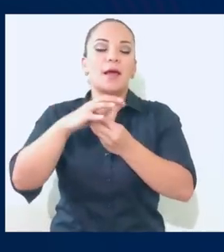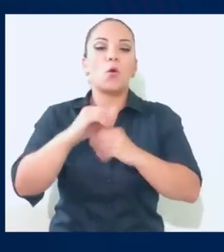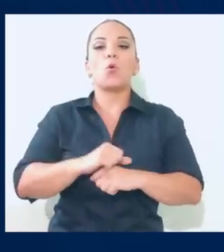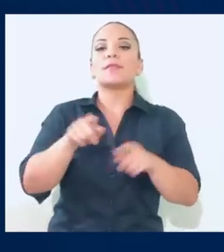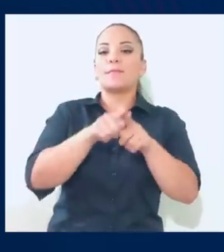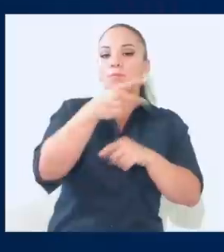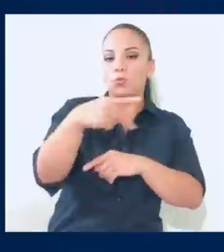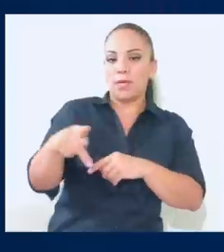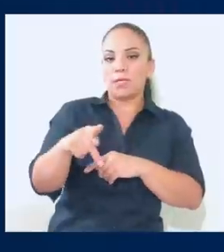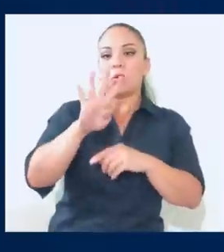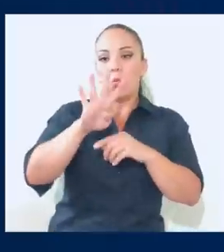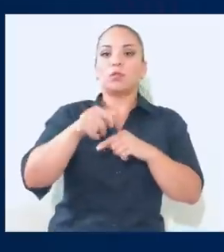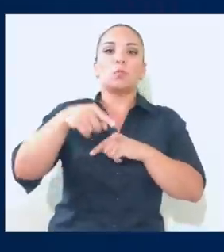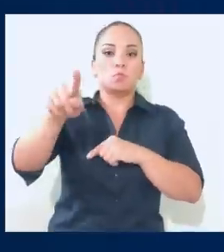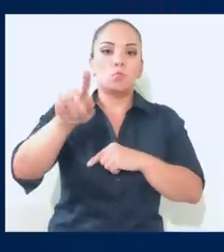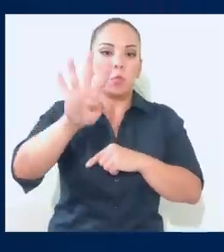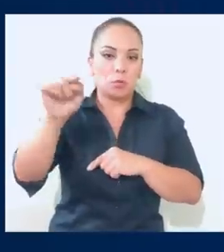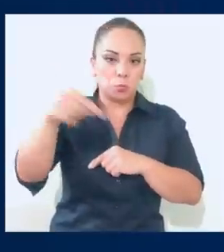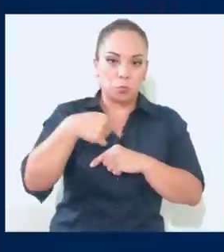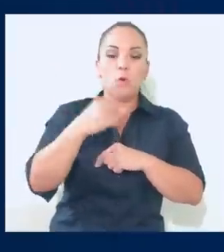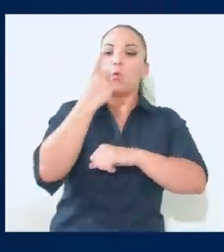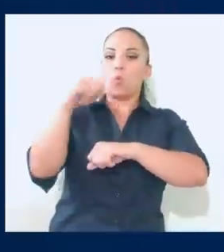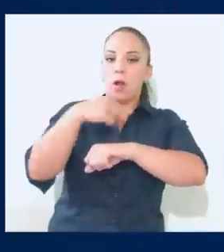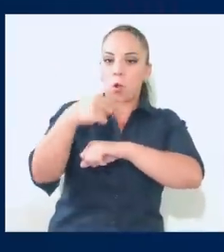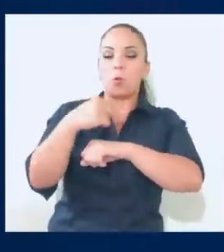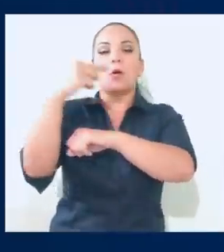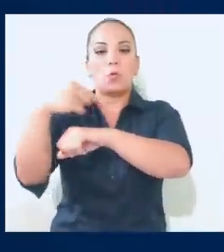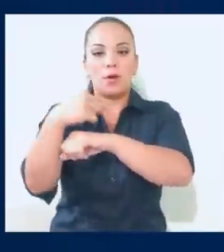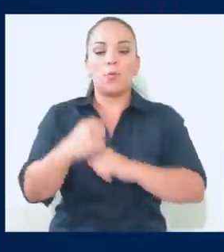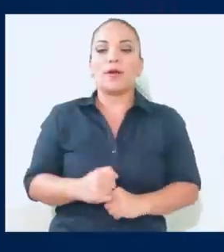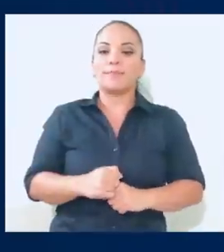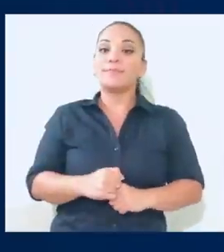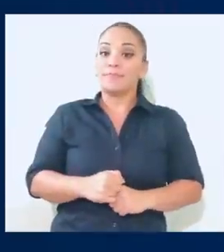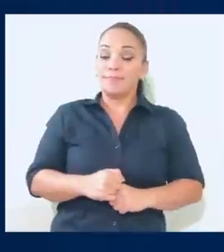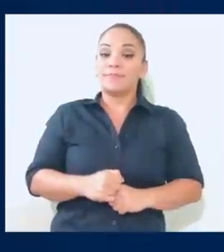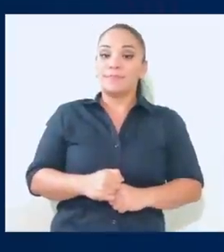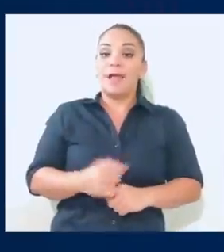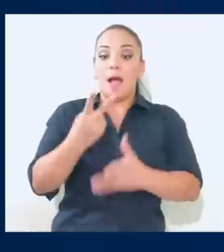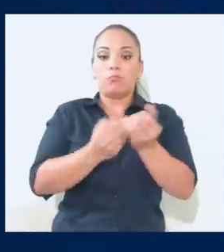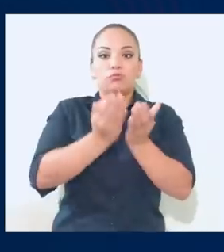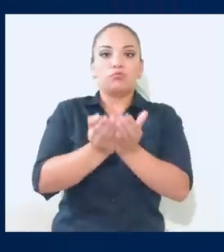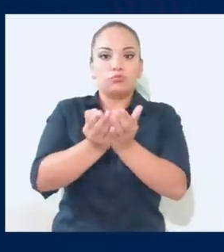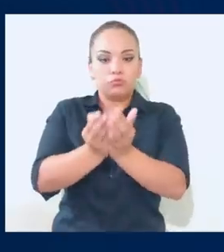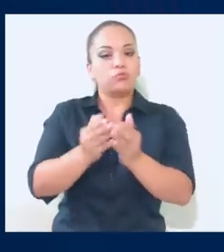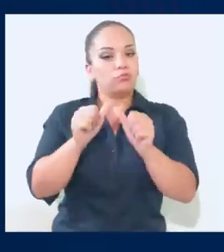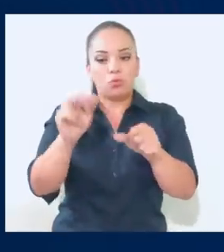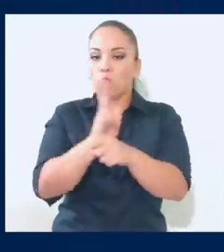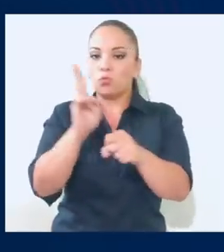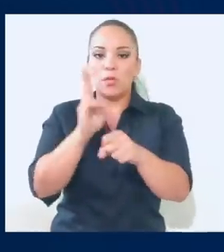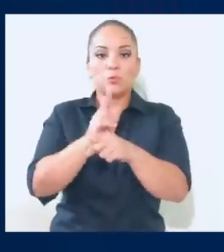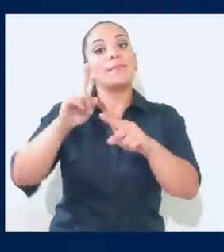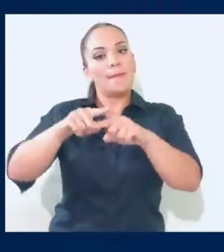ida, 4 de vuelta. Cada viaje durará una hora y tendremos ambas embarcaciones en operación según la demanda y la temporada.